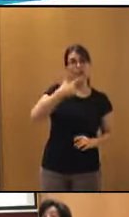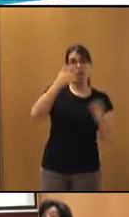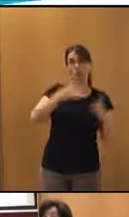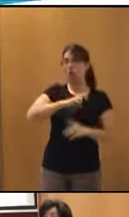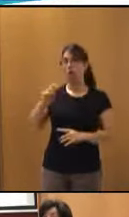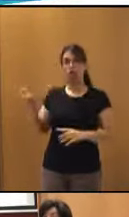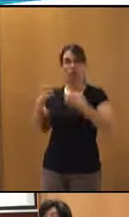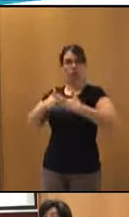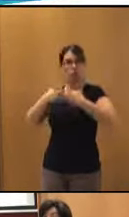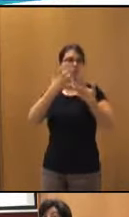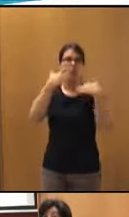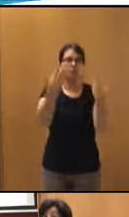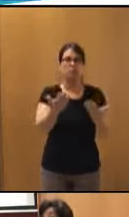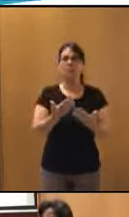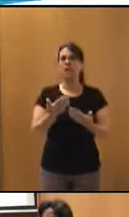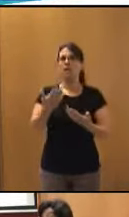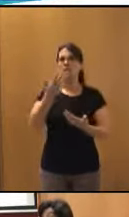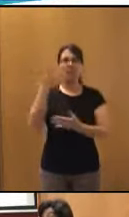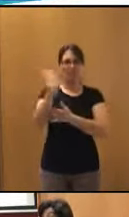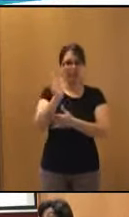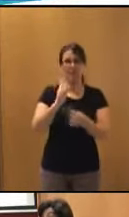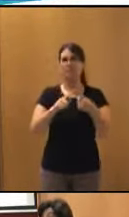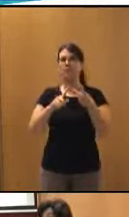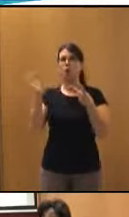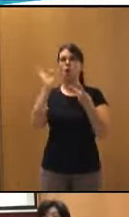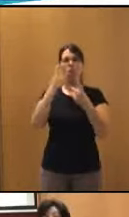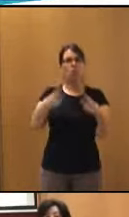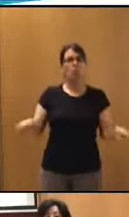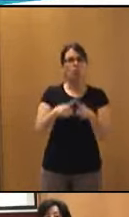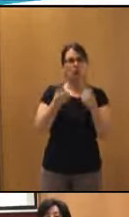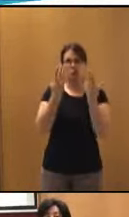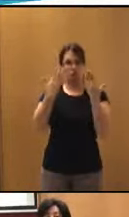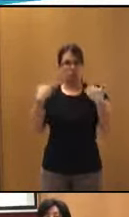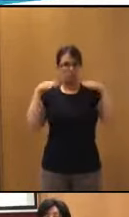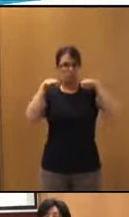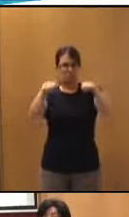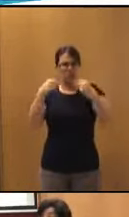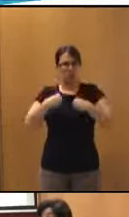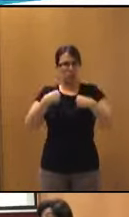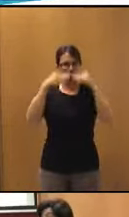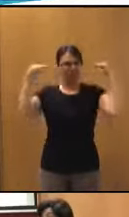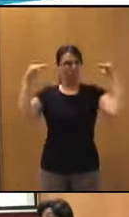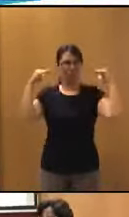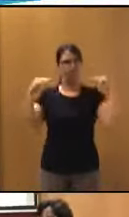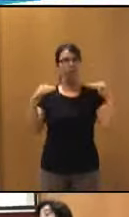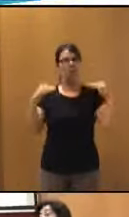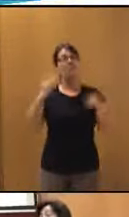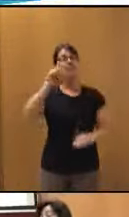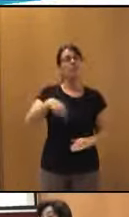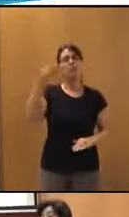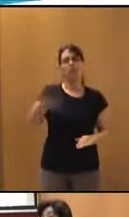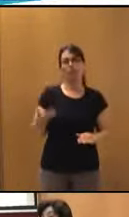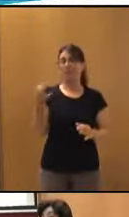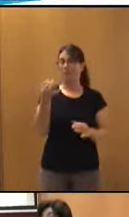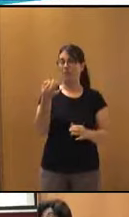industrias como puede ser la industria del cine o la industria de la música. También es muy importante tener en